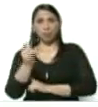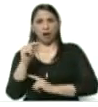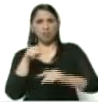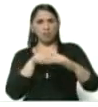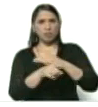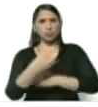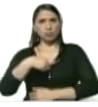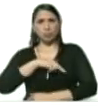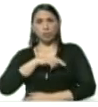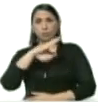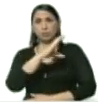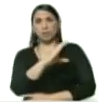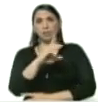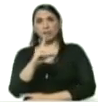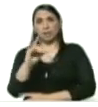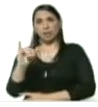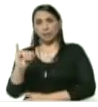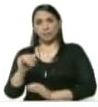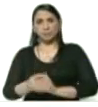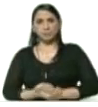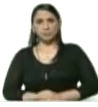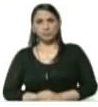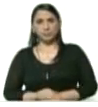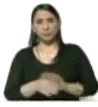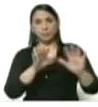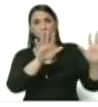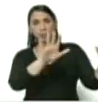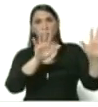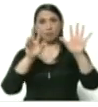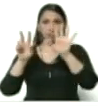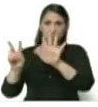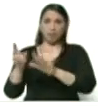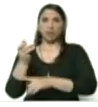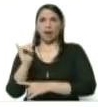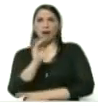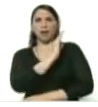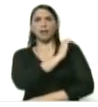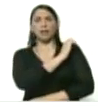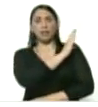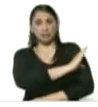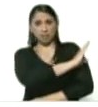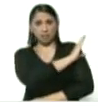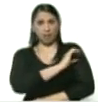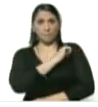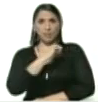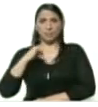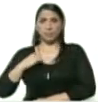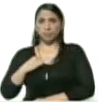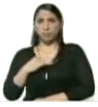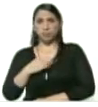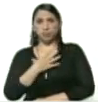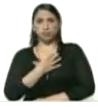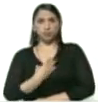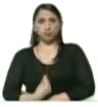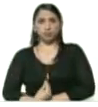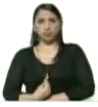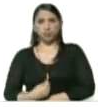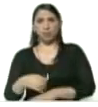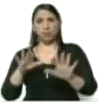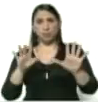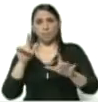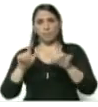nuestros centros de diagnóstico integral, 17 están en clínicas privadas y la lamentable cifra de 10